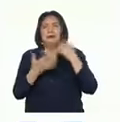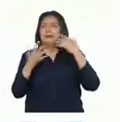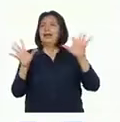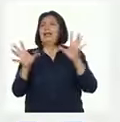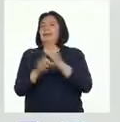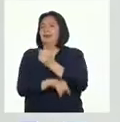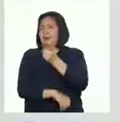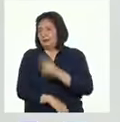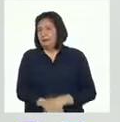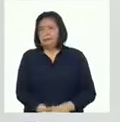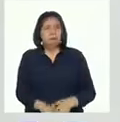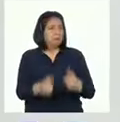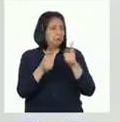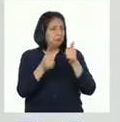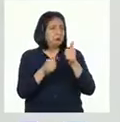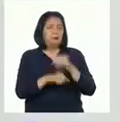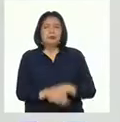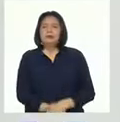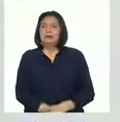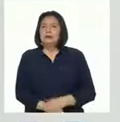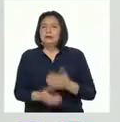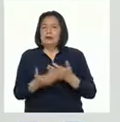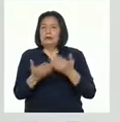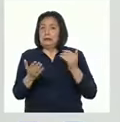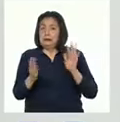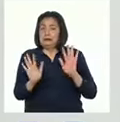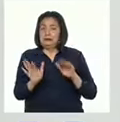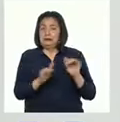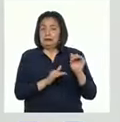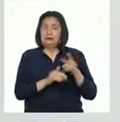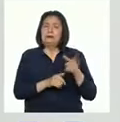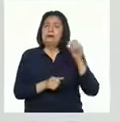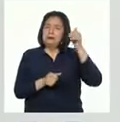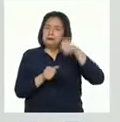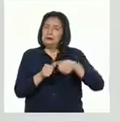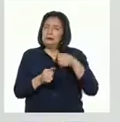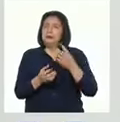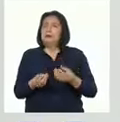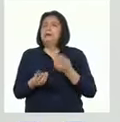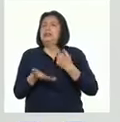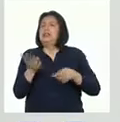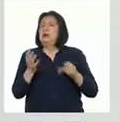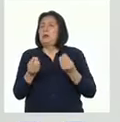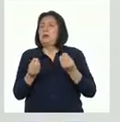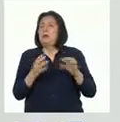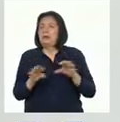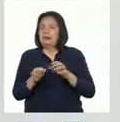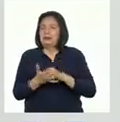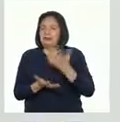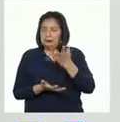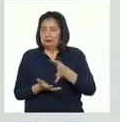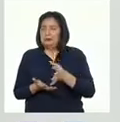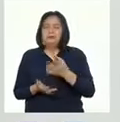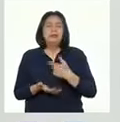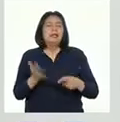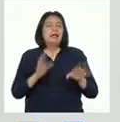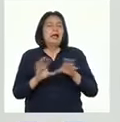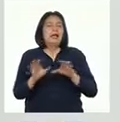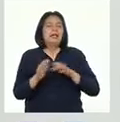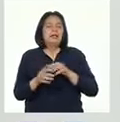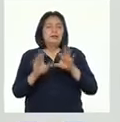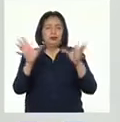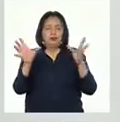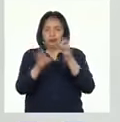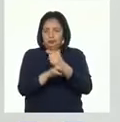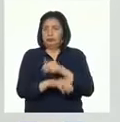nuestro resumen. Muy bien dicho. Antes de irme, repasemos las estrategias aprendidas para elaborar